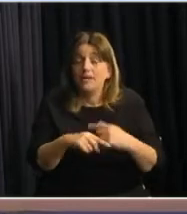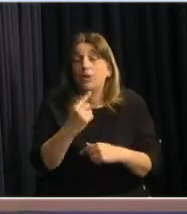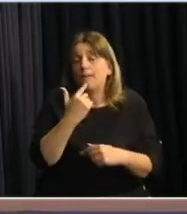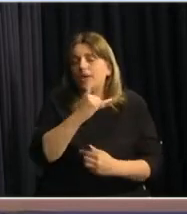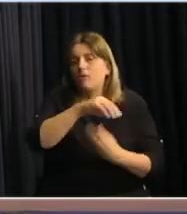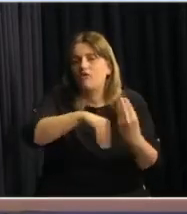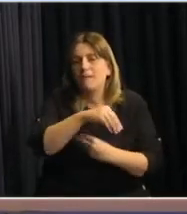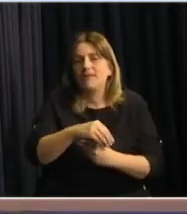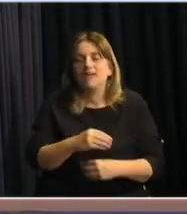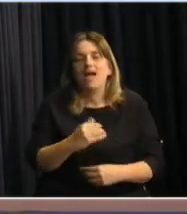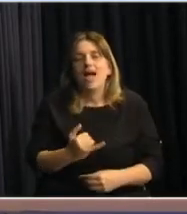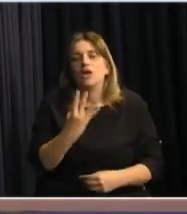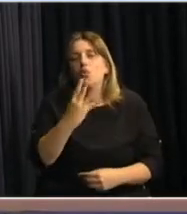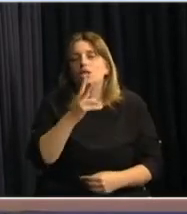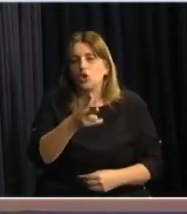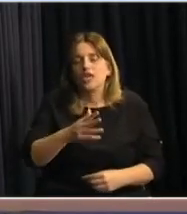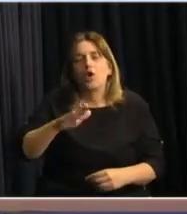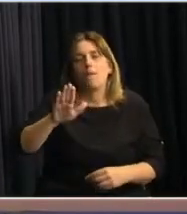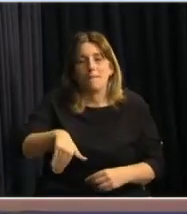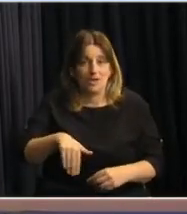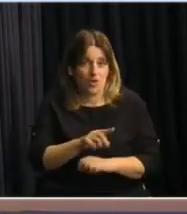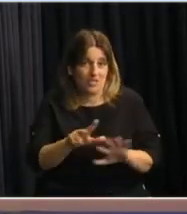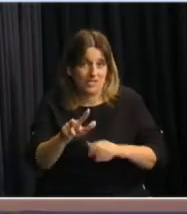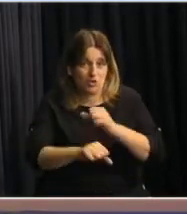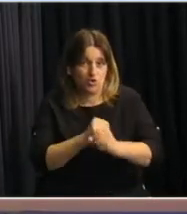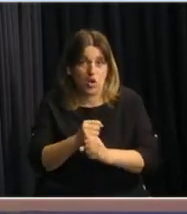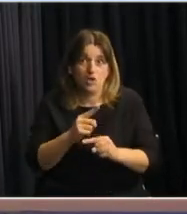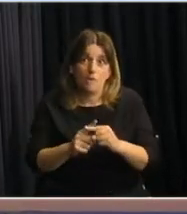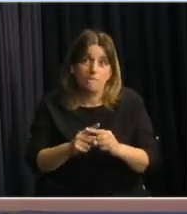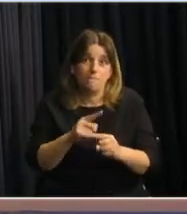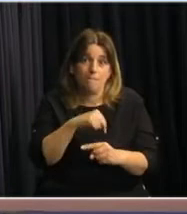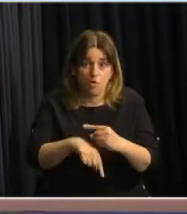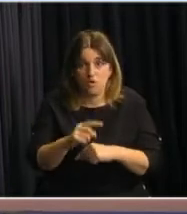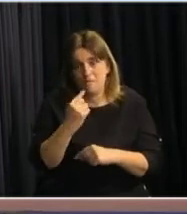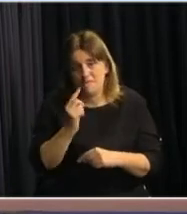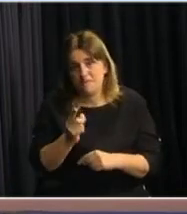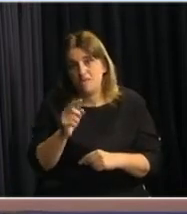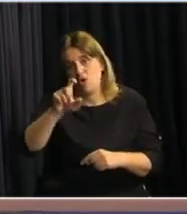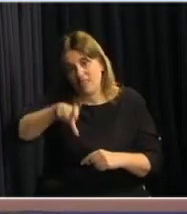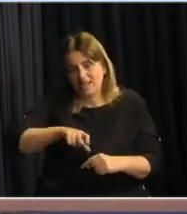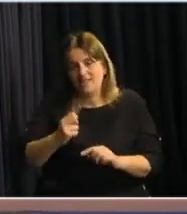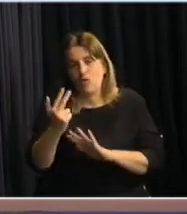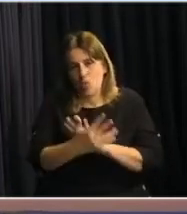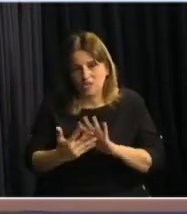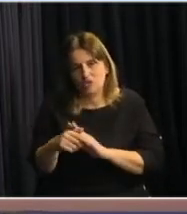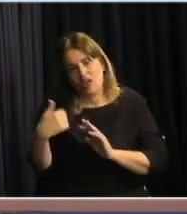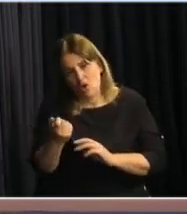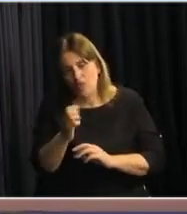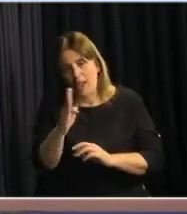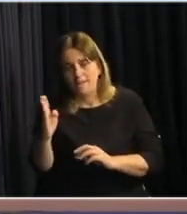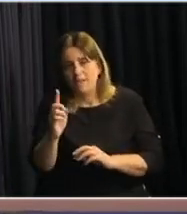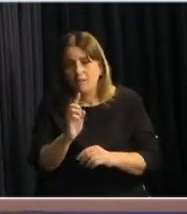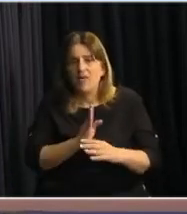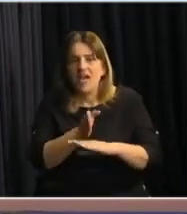4 hijos menores a su cargo por los conceptos de AFAN-P y de las tarjetas Uruguay Social, hoy